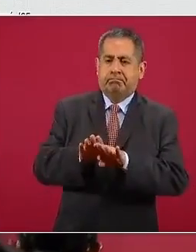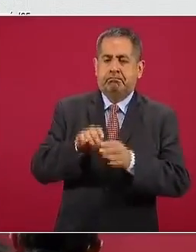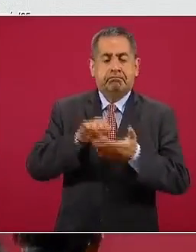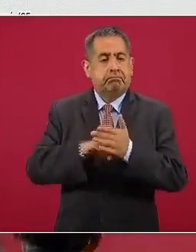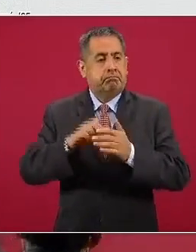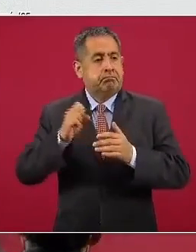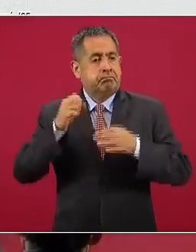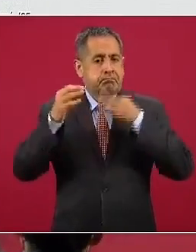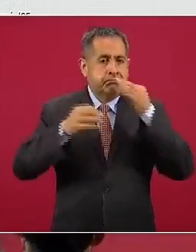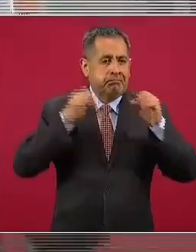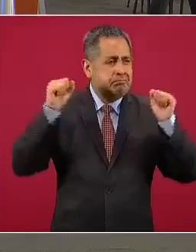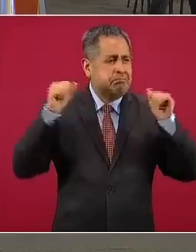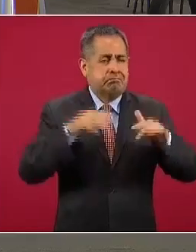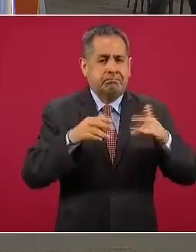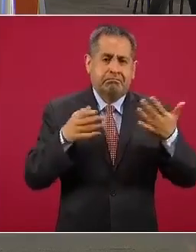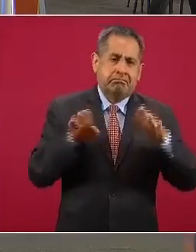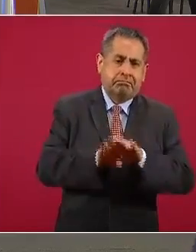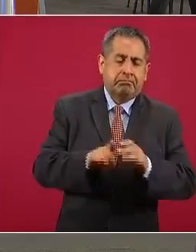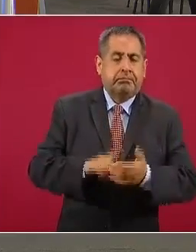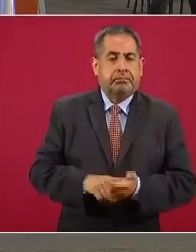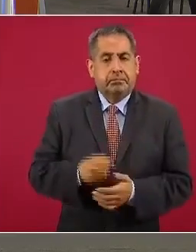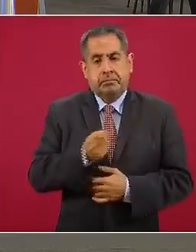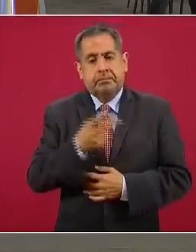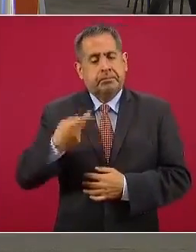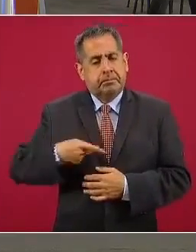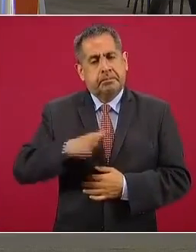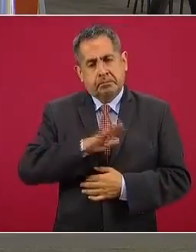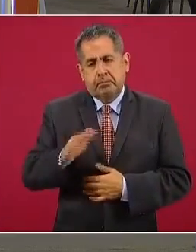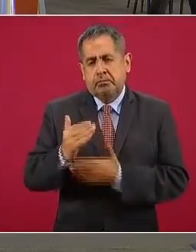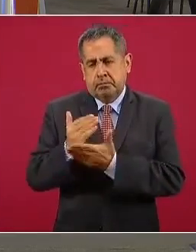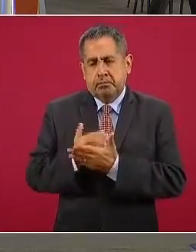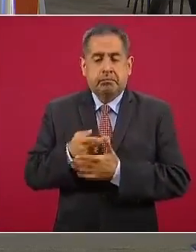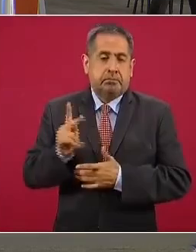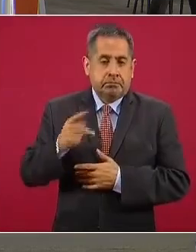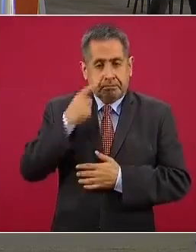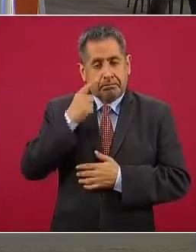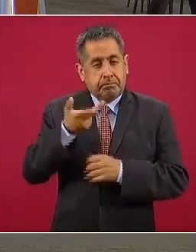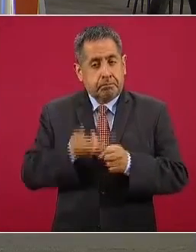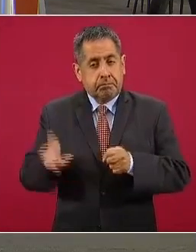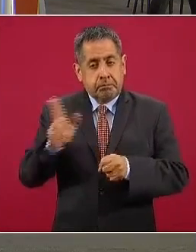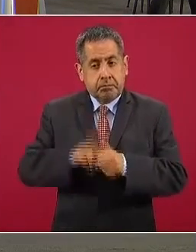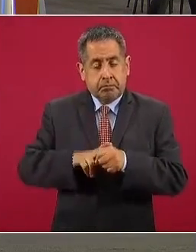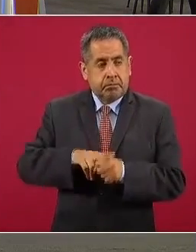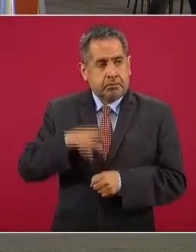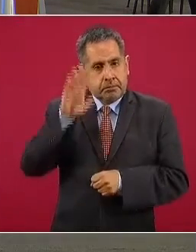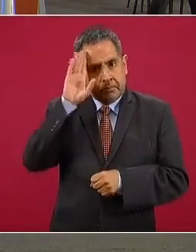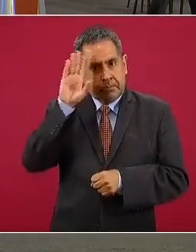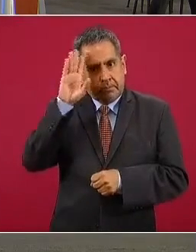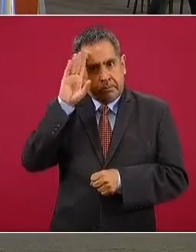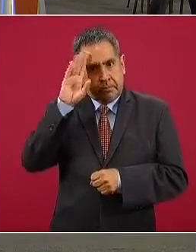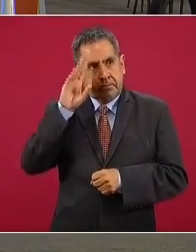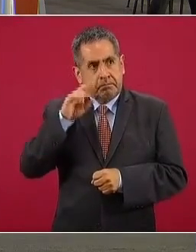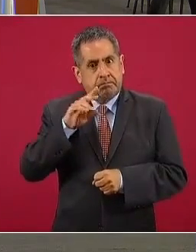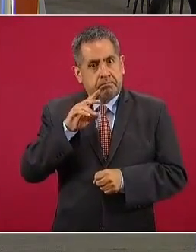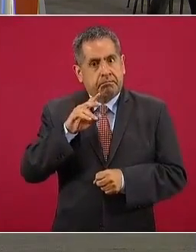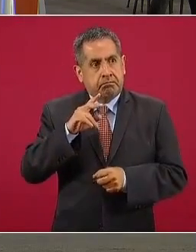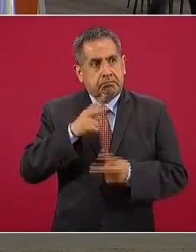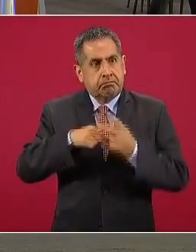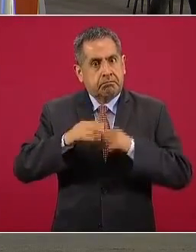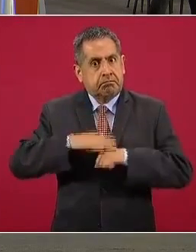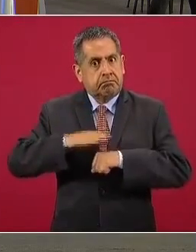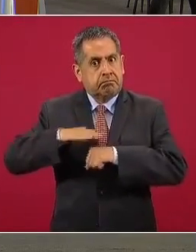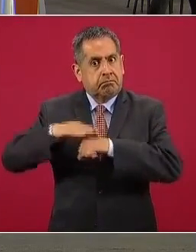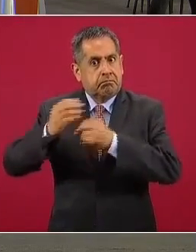sitios de ocupación pública. La mortalidad, sin embargo, va en descenso, pero vean ustedes la hospitalización en Guanajuato con cierta tendencia de